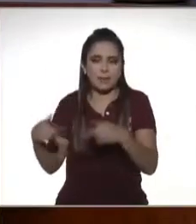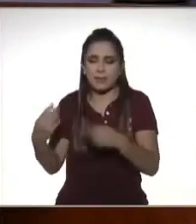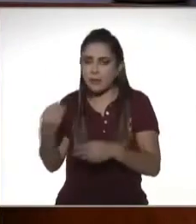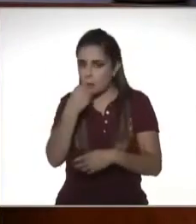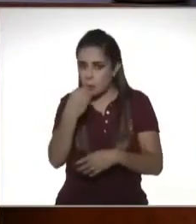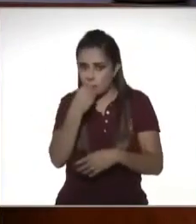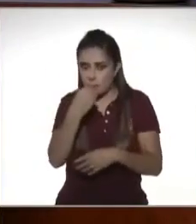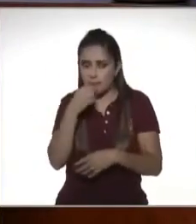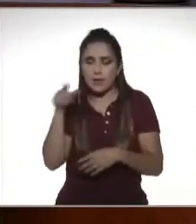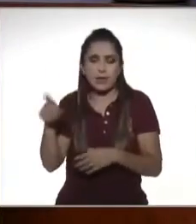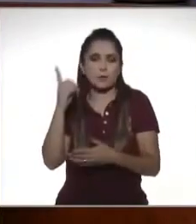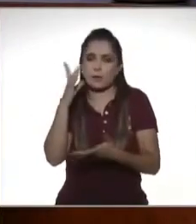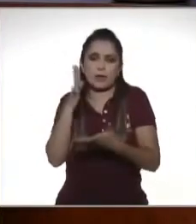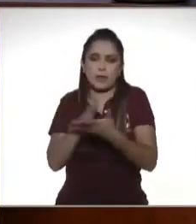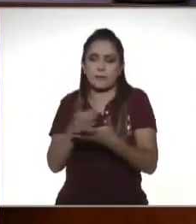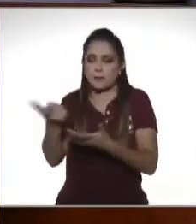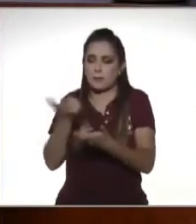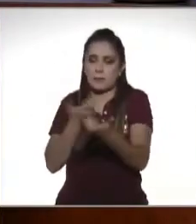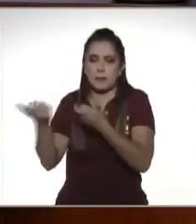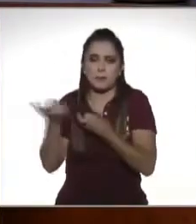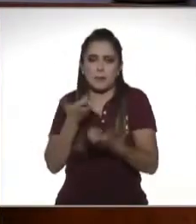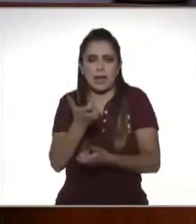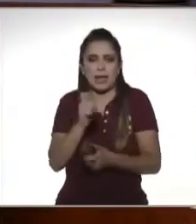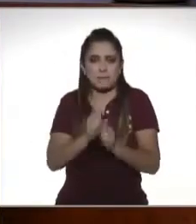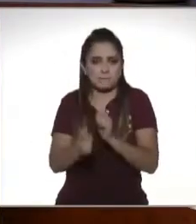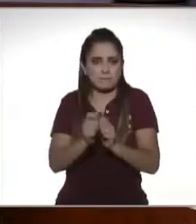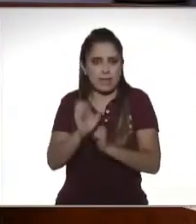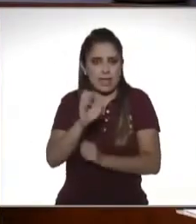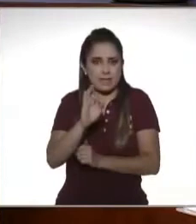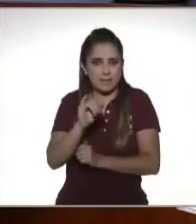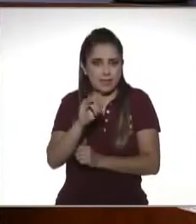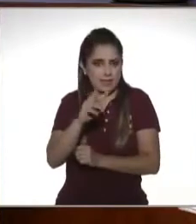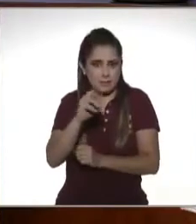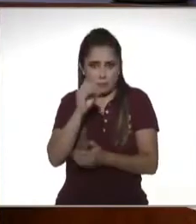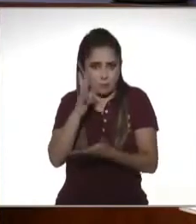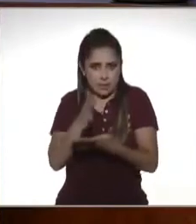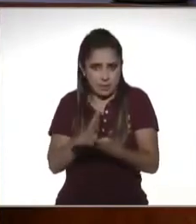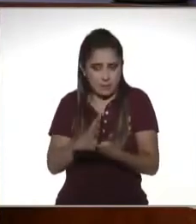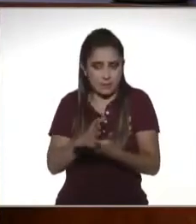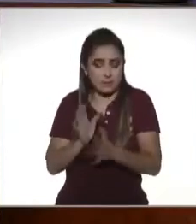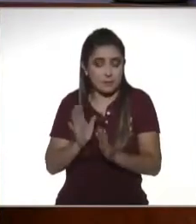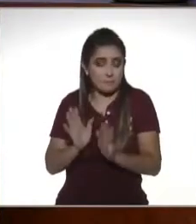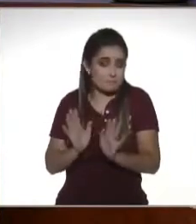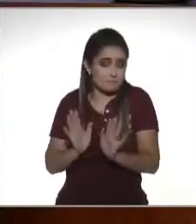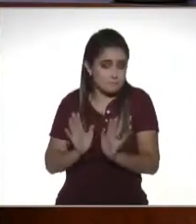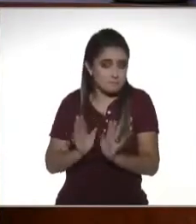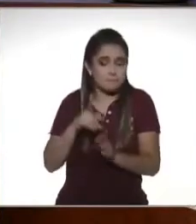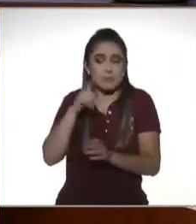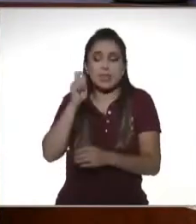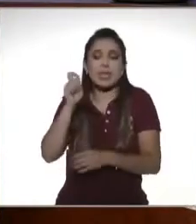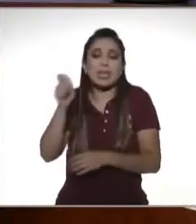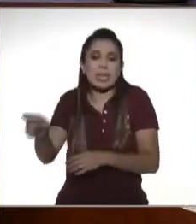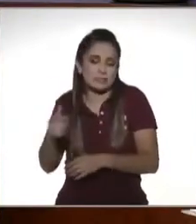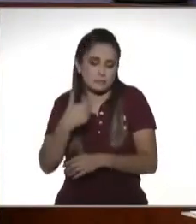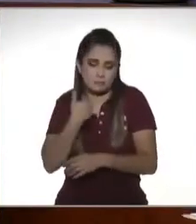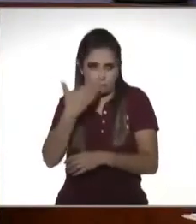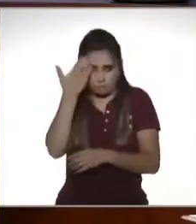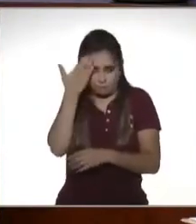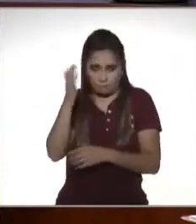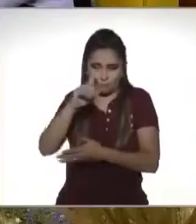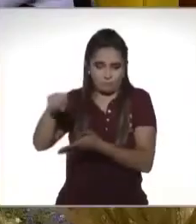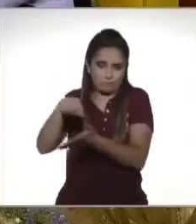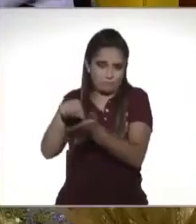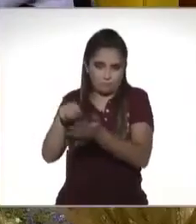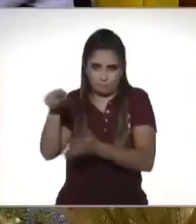y que solamente cobran en efectivo digo no podríamos asegurar como lo comentaba Juan Carlos porque no conocemos la